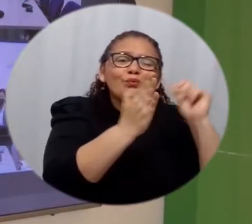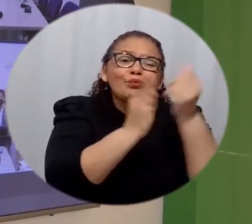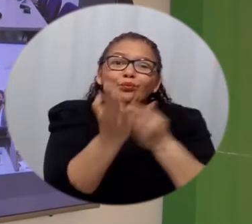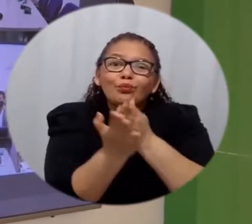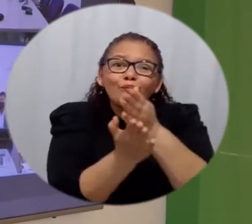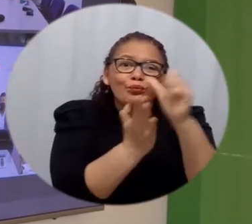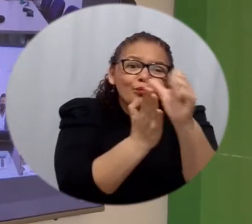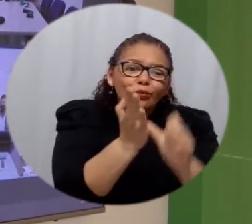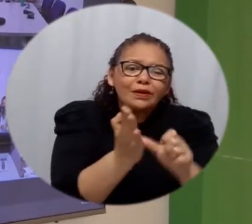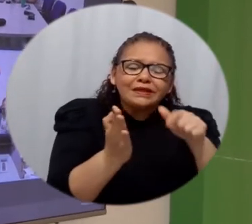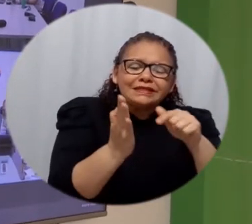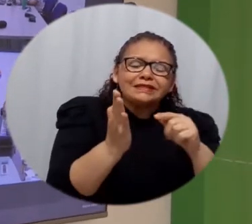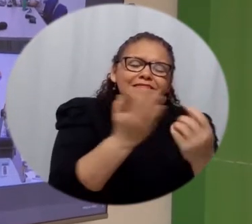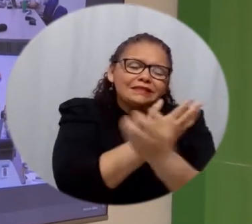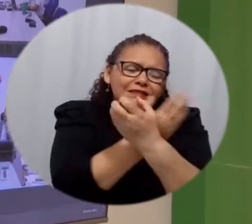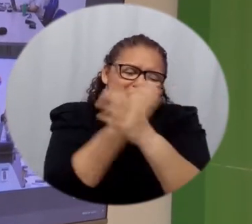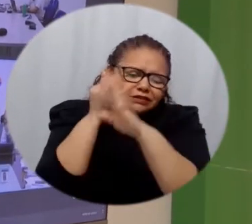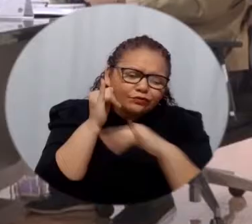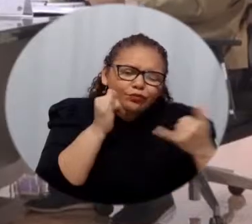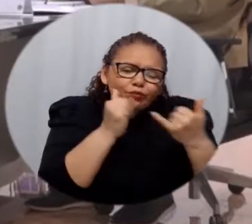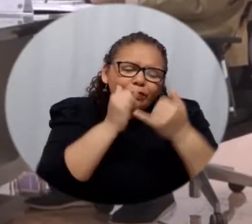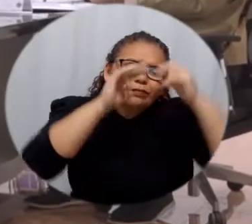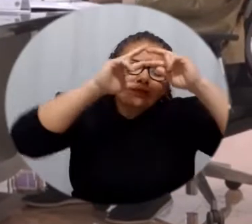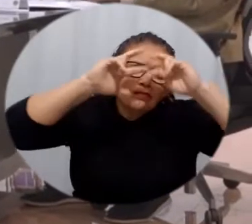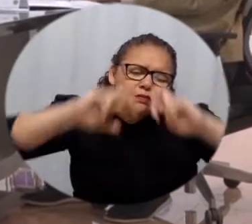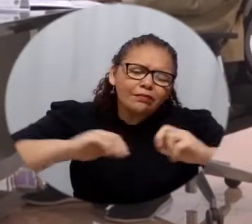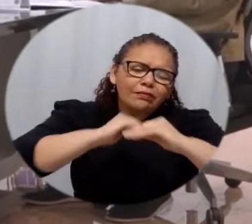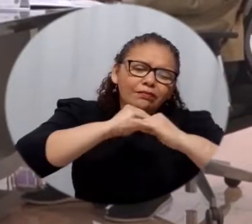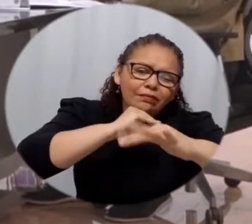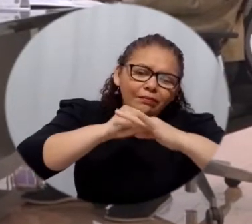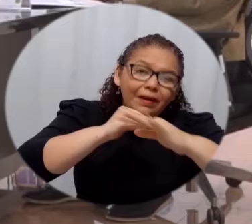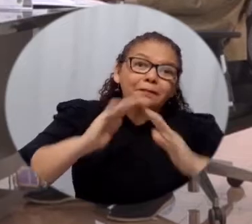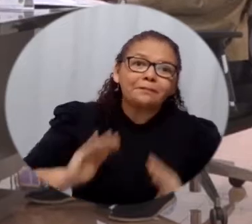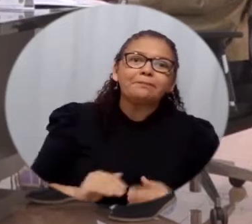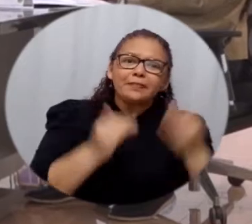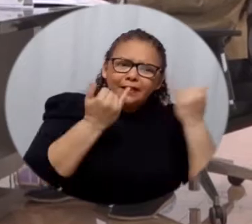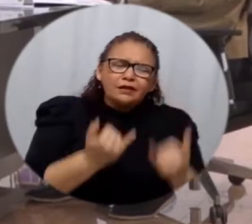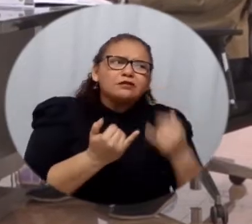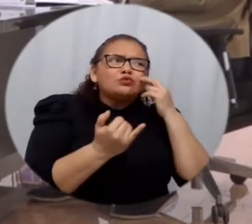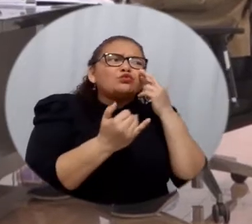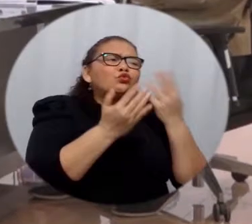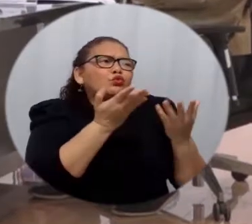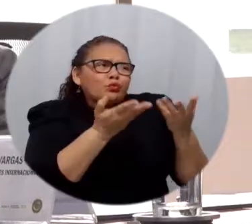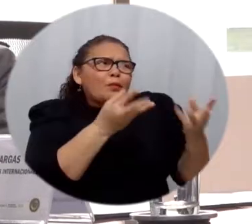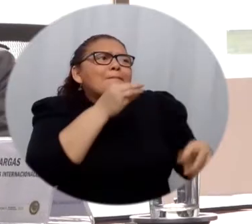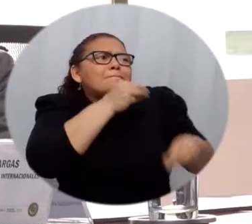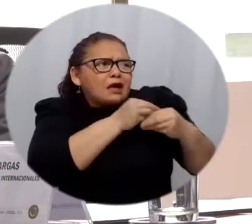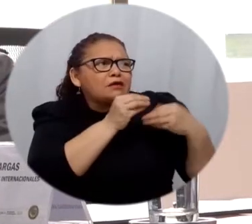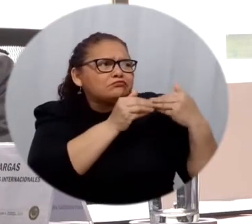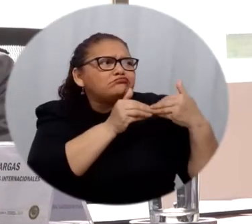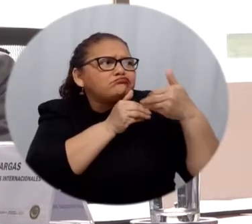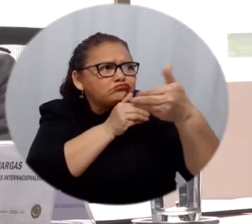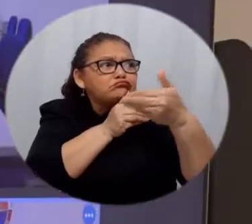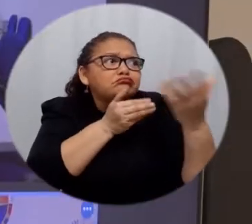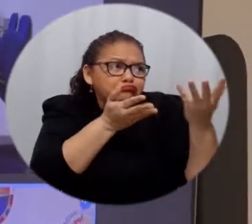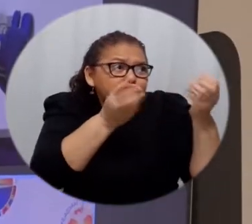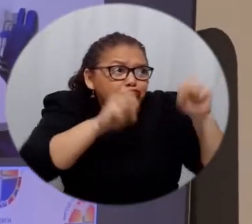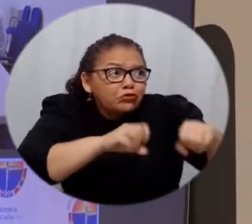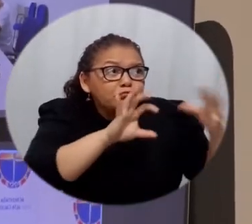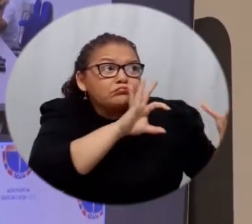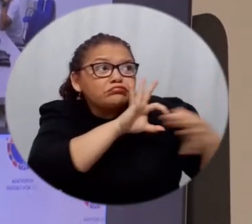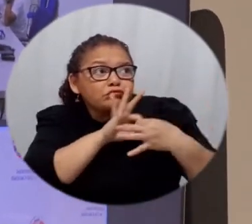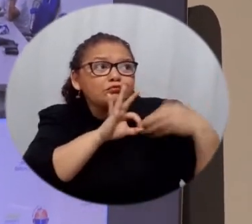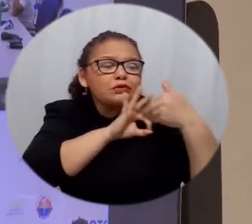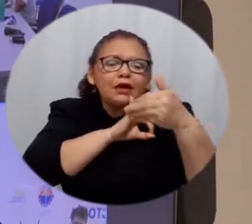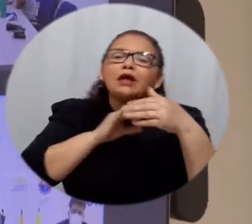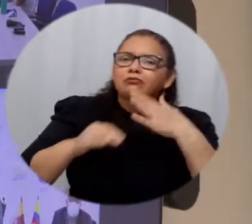Y ahora lo que hemos podido hablar con el rector de la universidad y su equipo de trabajo es retomarlos y eso nos va a originar un plan de acción